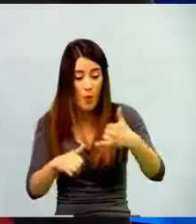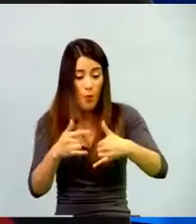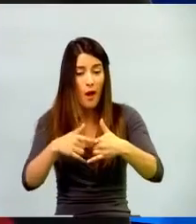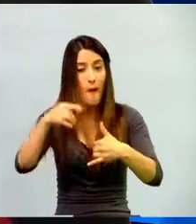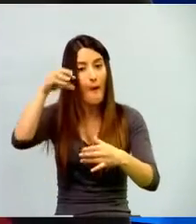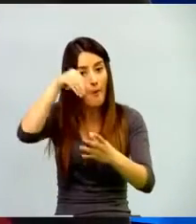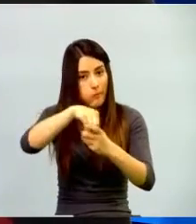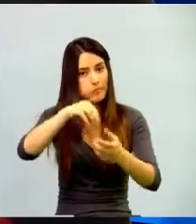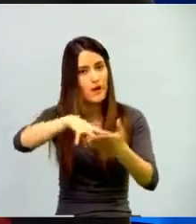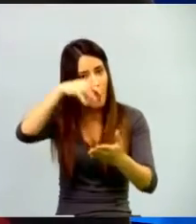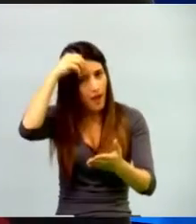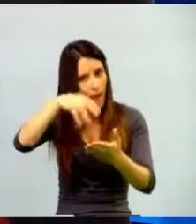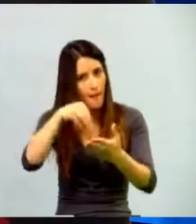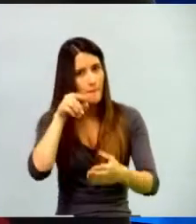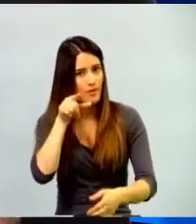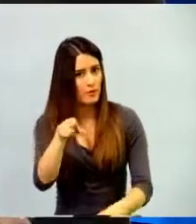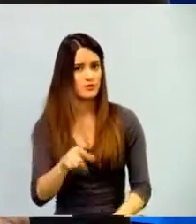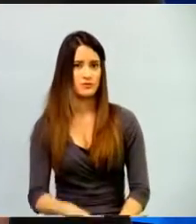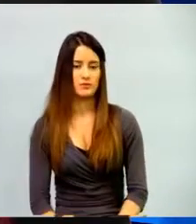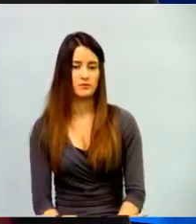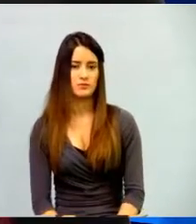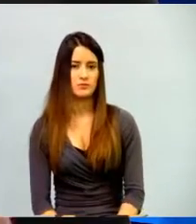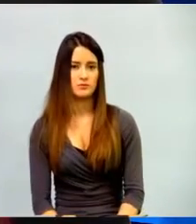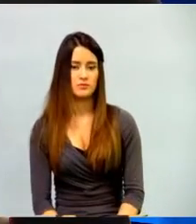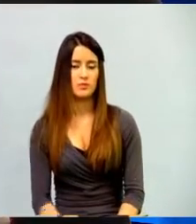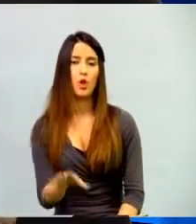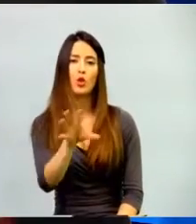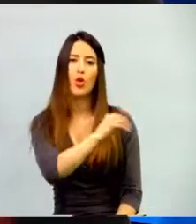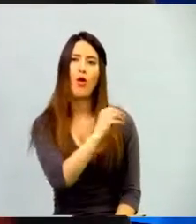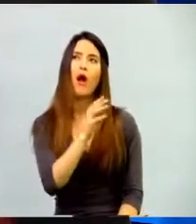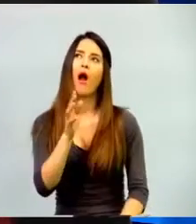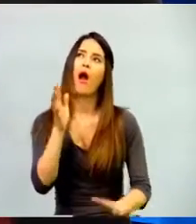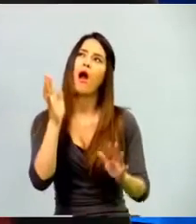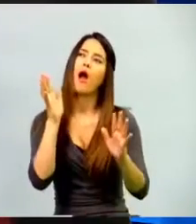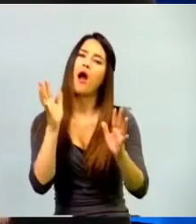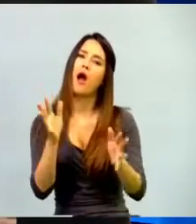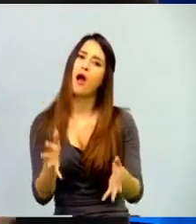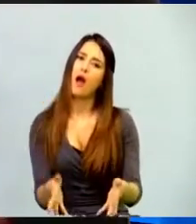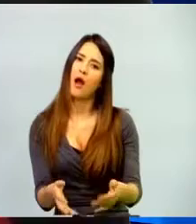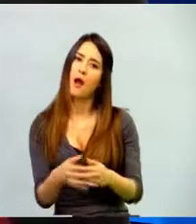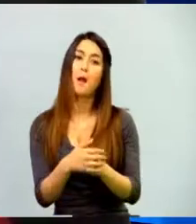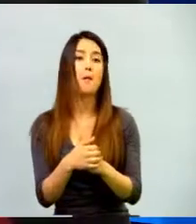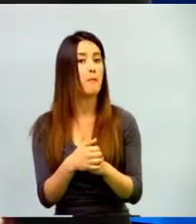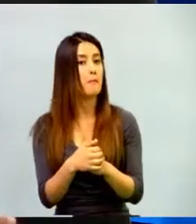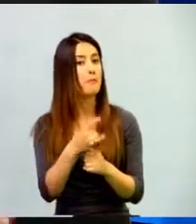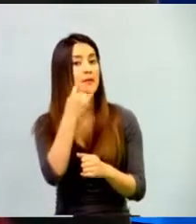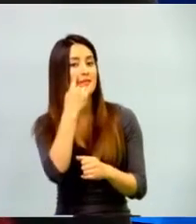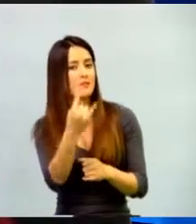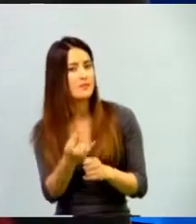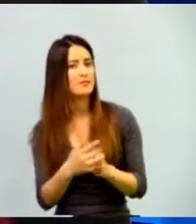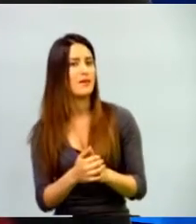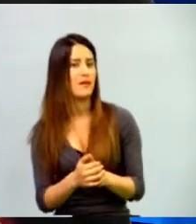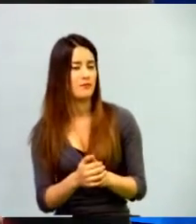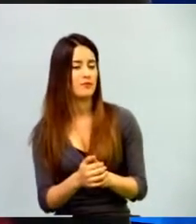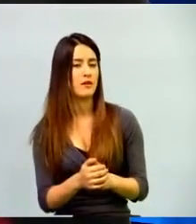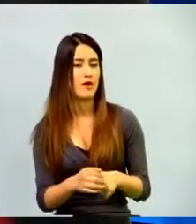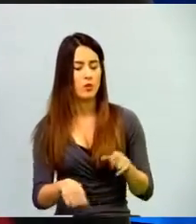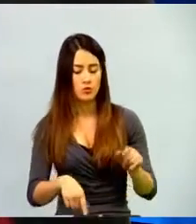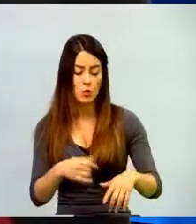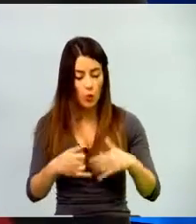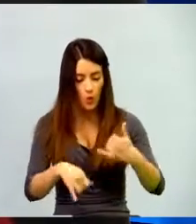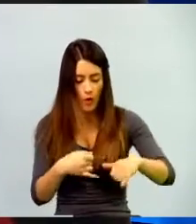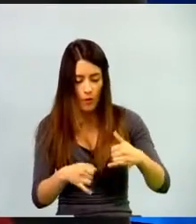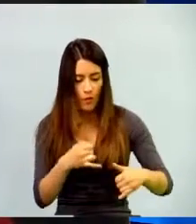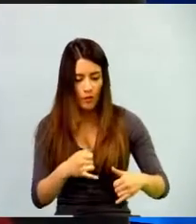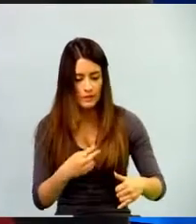por medio del juego ustedes van es aprender. Entonces, para ellos ha sido como muy, muy, muy interesante y se han enfrentado a muchísimos retos